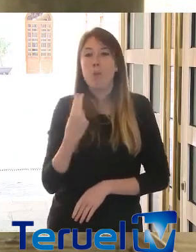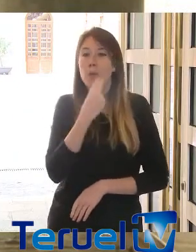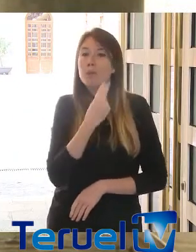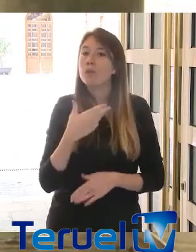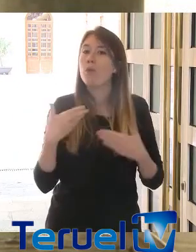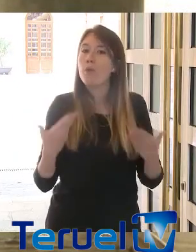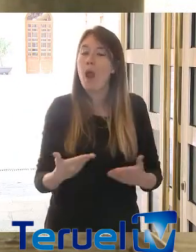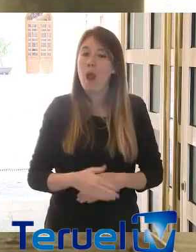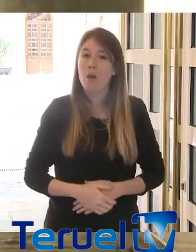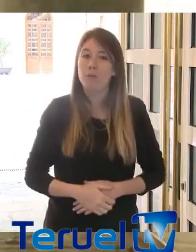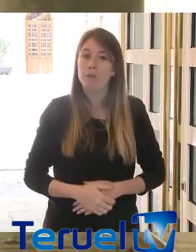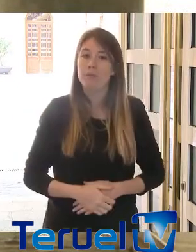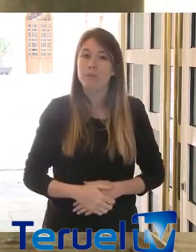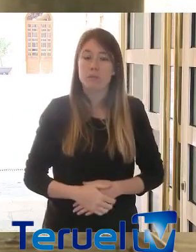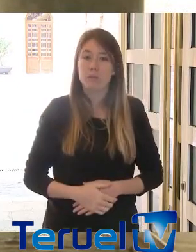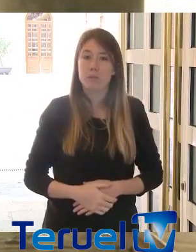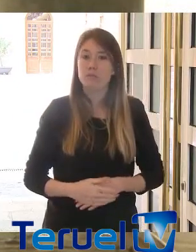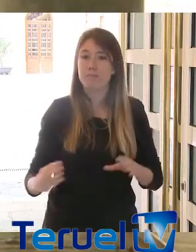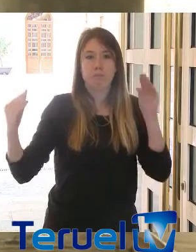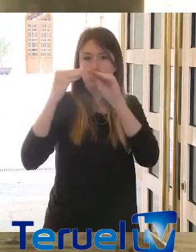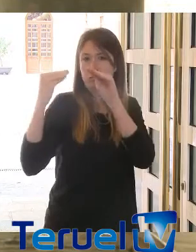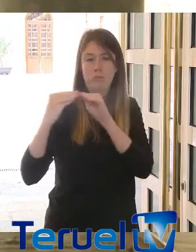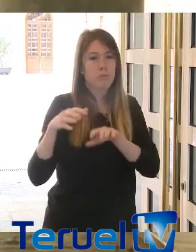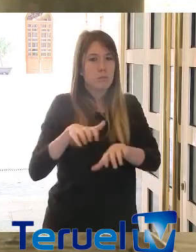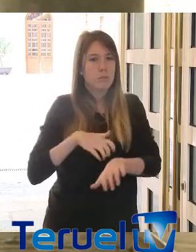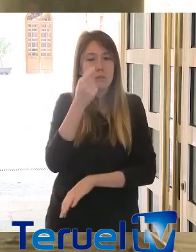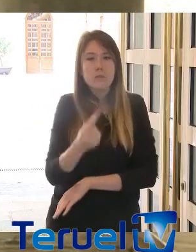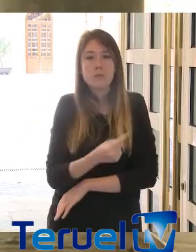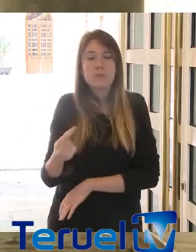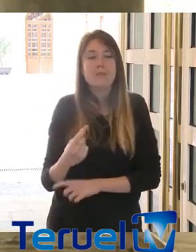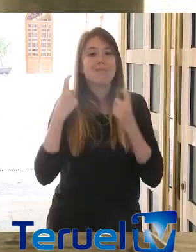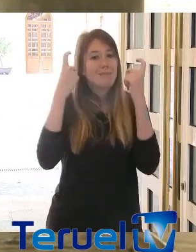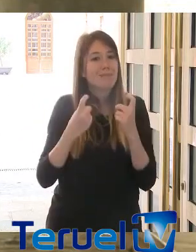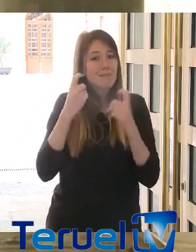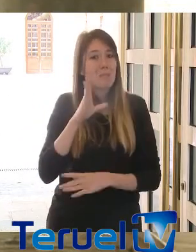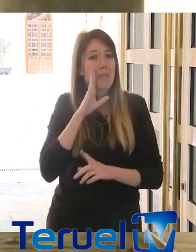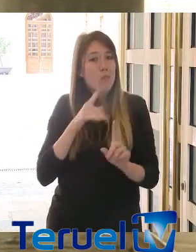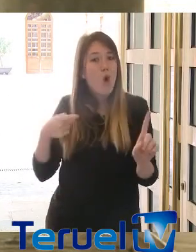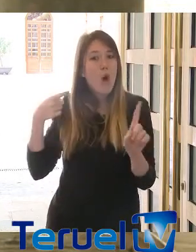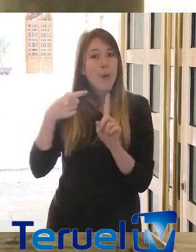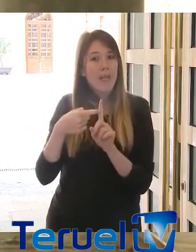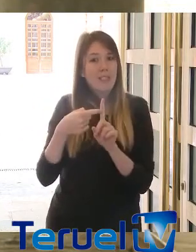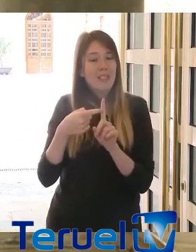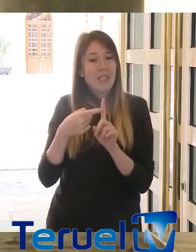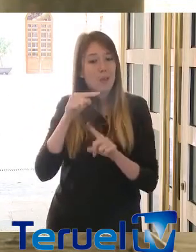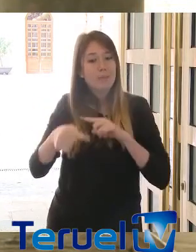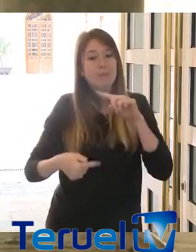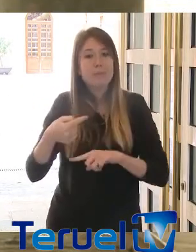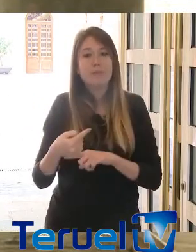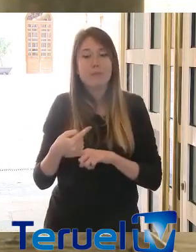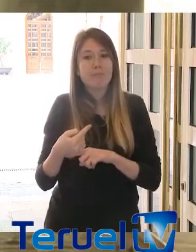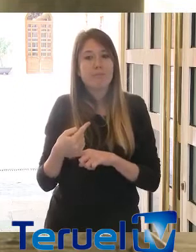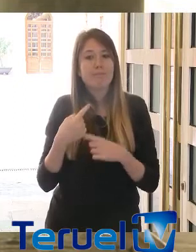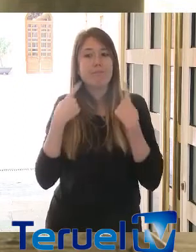de manera absolutamente unánime es a no defraudar esa expectativa que la sociedad aragonesa pueda